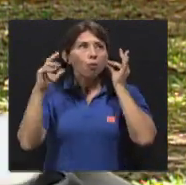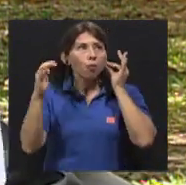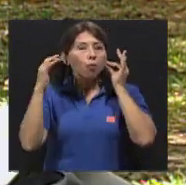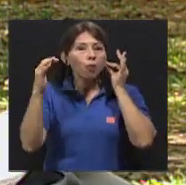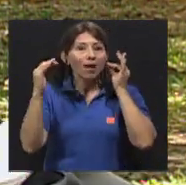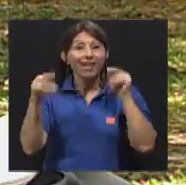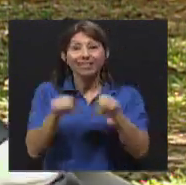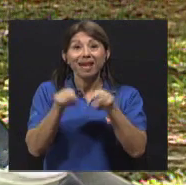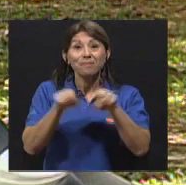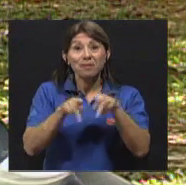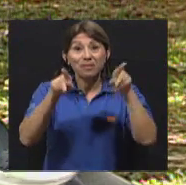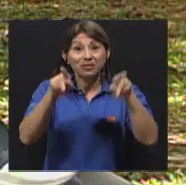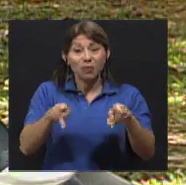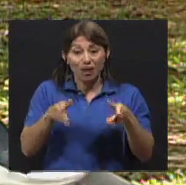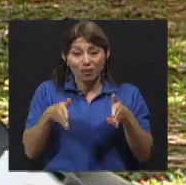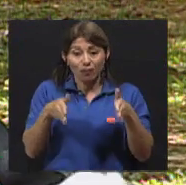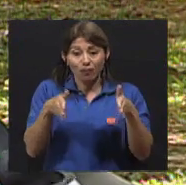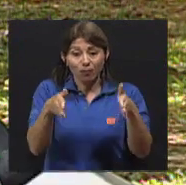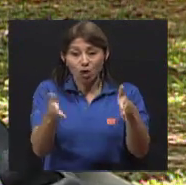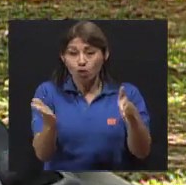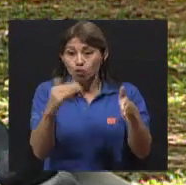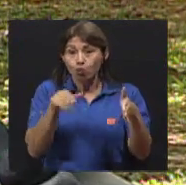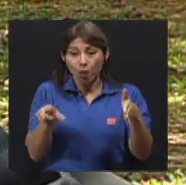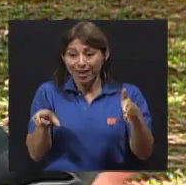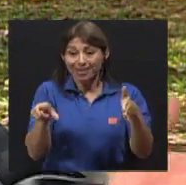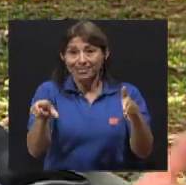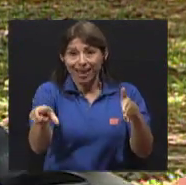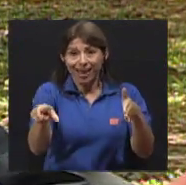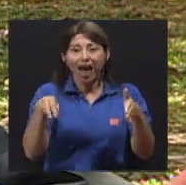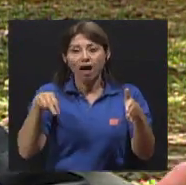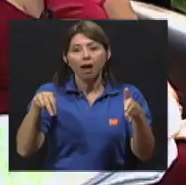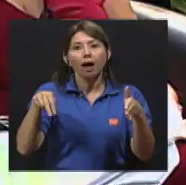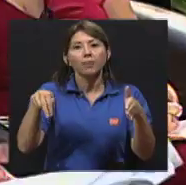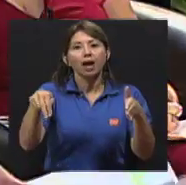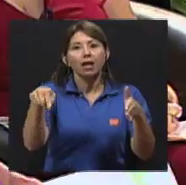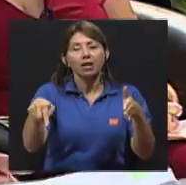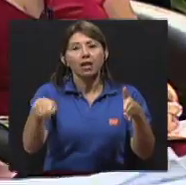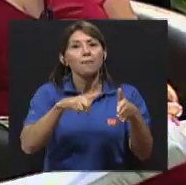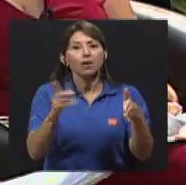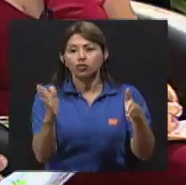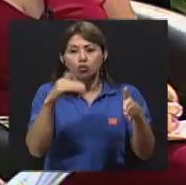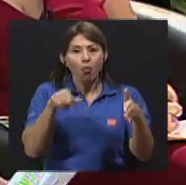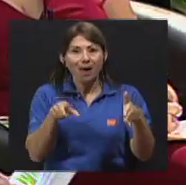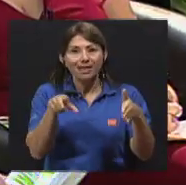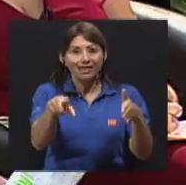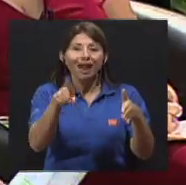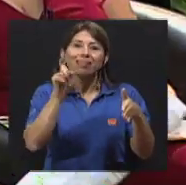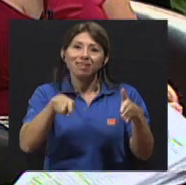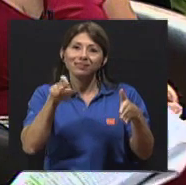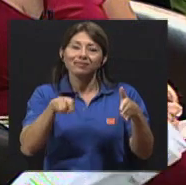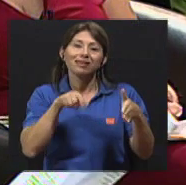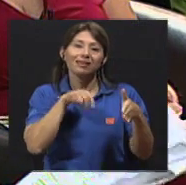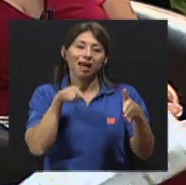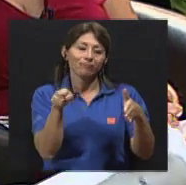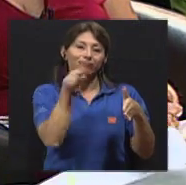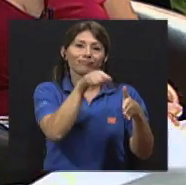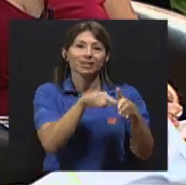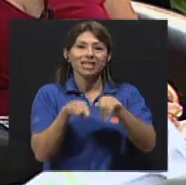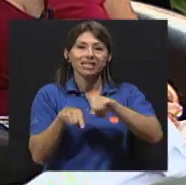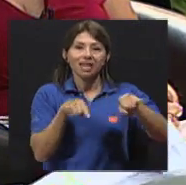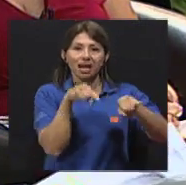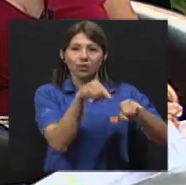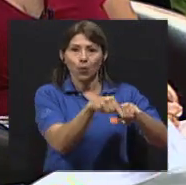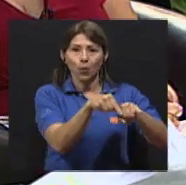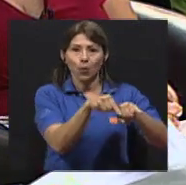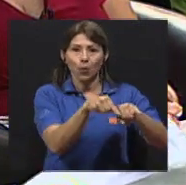caminar por el lado derecho donde no hay aceras, cuando la recomendación es el lado izquierdo. Y sí, en la ley de tránsito vigente, que está desde el 2012,